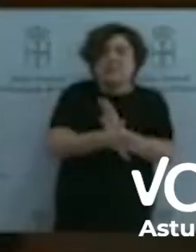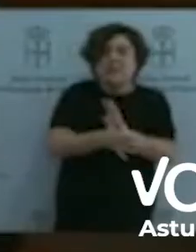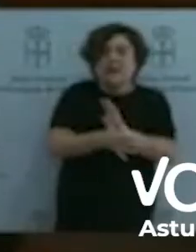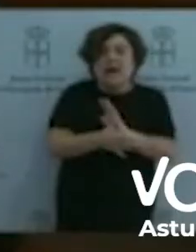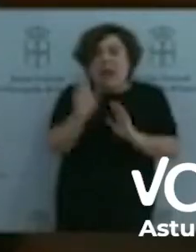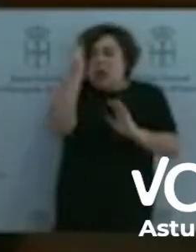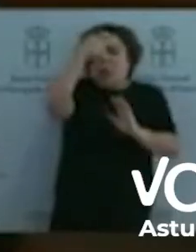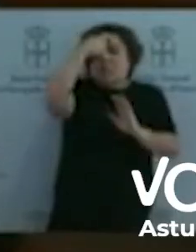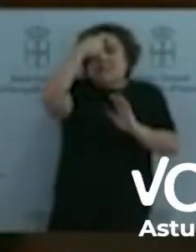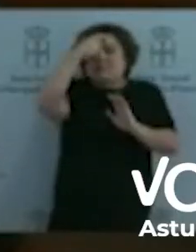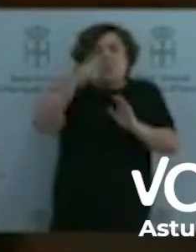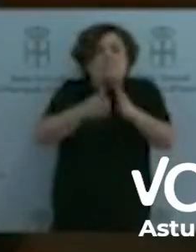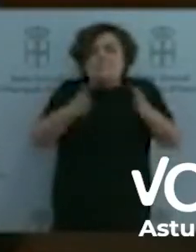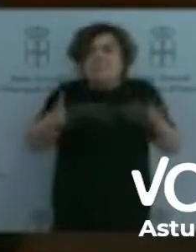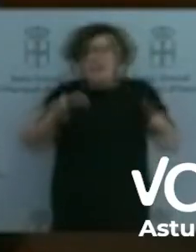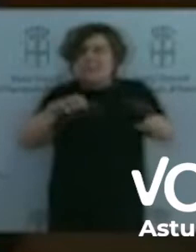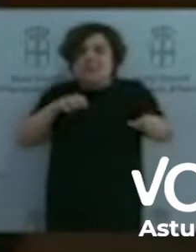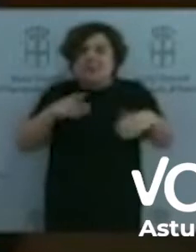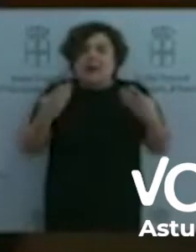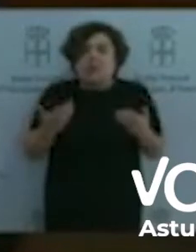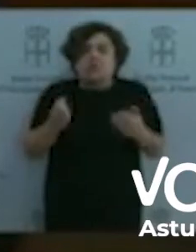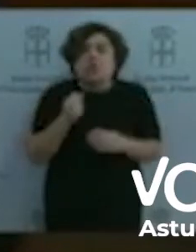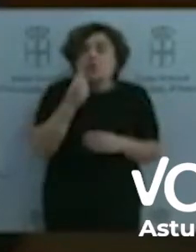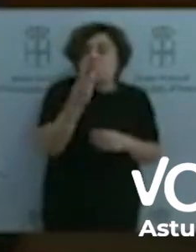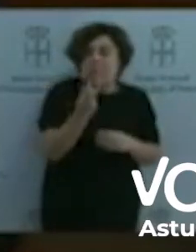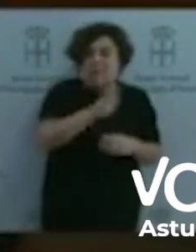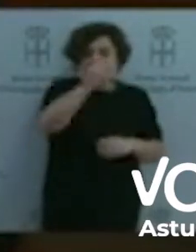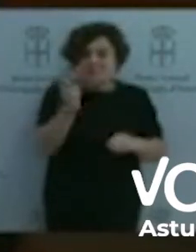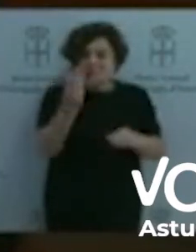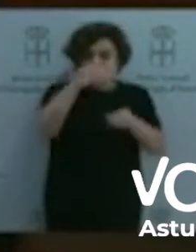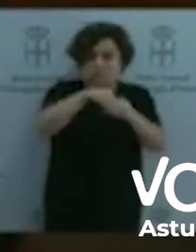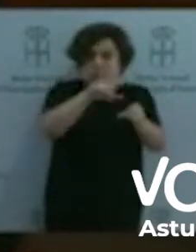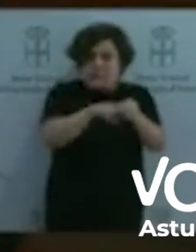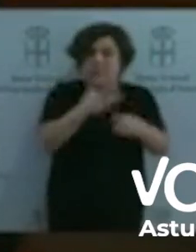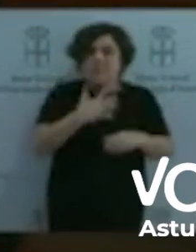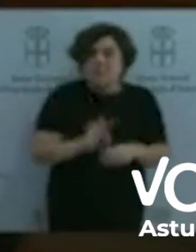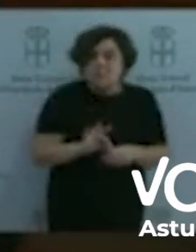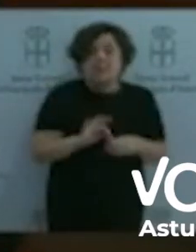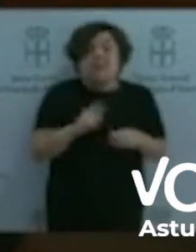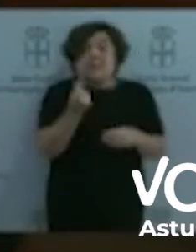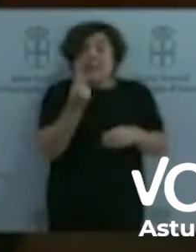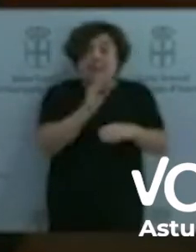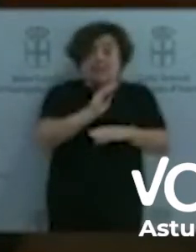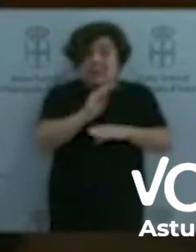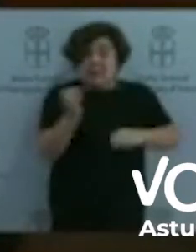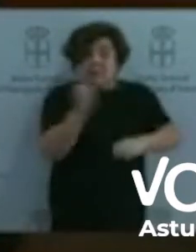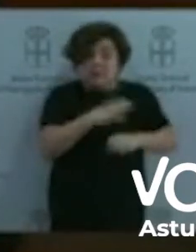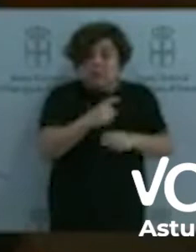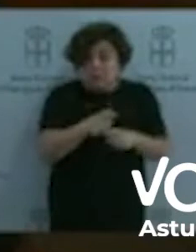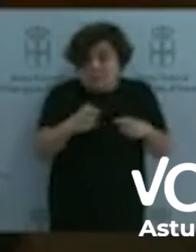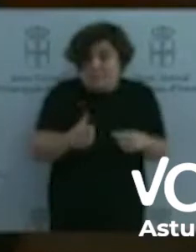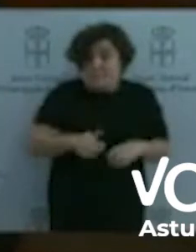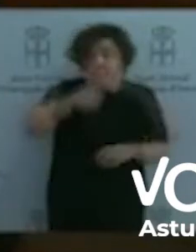La ampliación en el número de candidatos posibles, ampliación en los fondos disponibles para estas ayudas, ampliación en el número de actividades